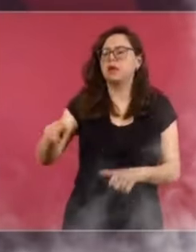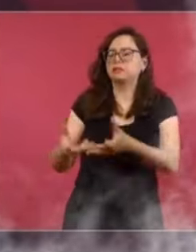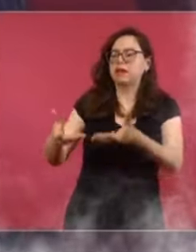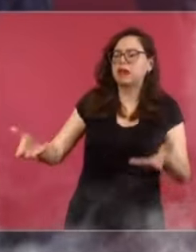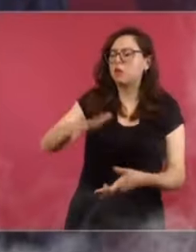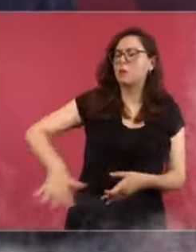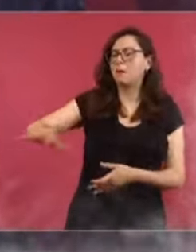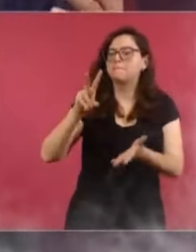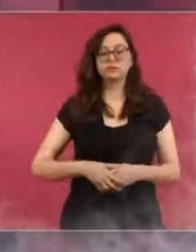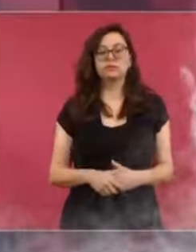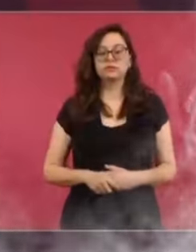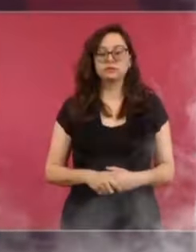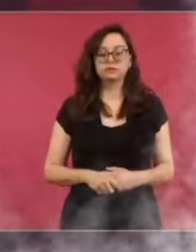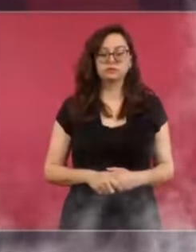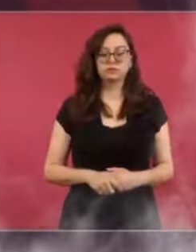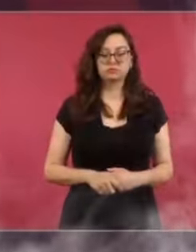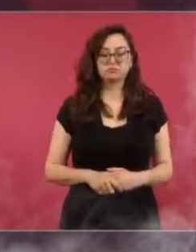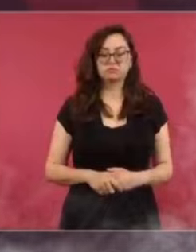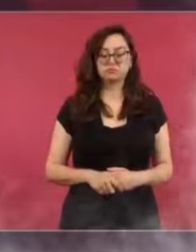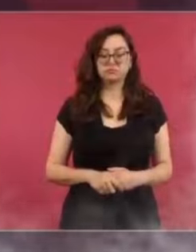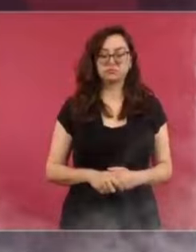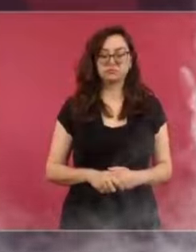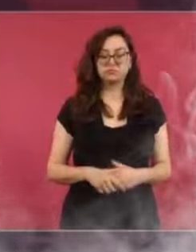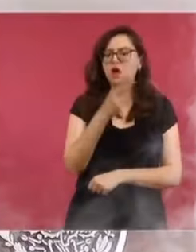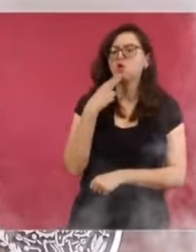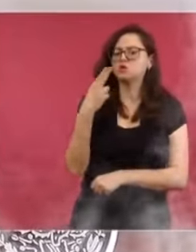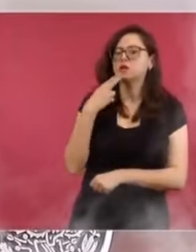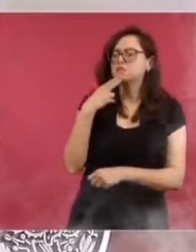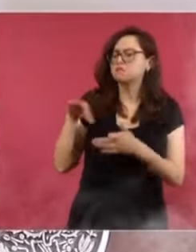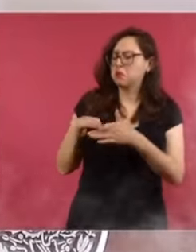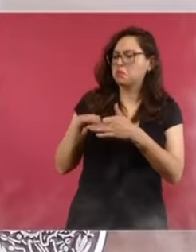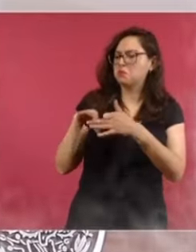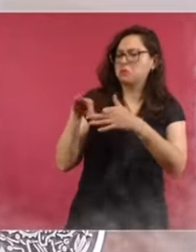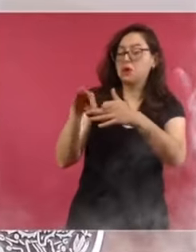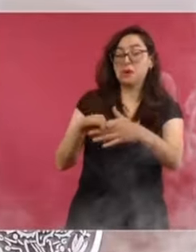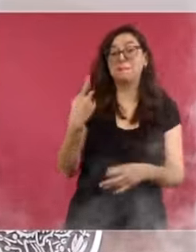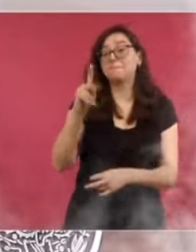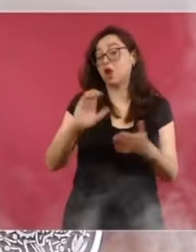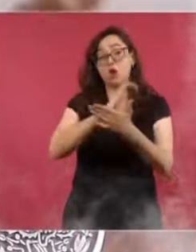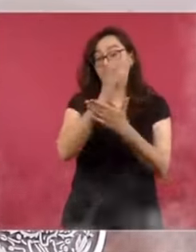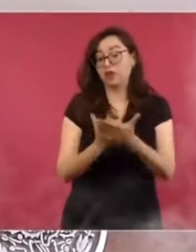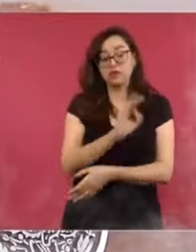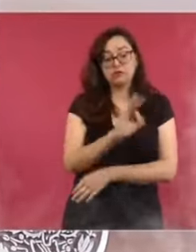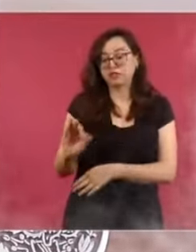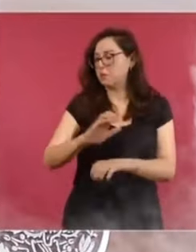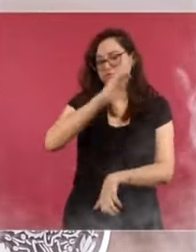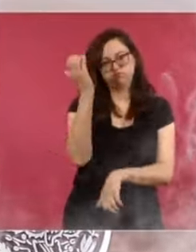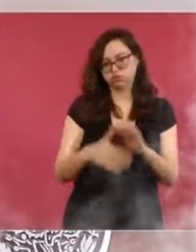y se vende? Todo esto porque se venció el plazo del contrato. Ya.